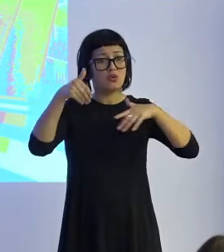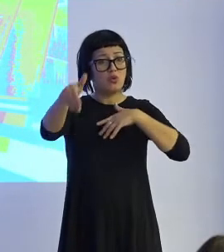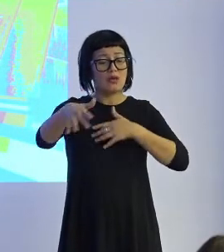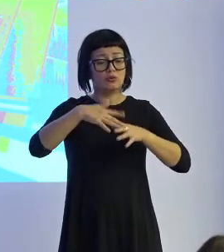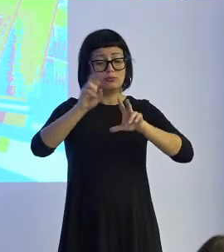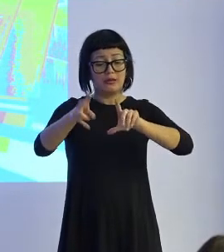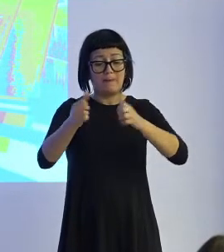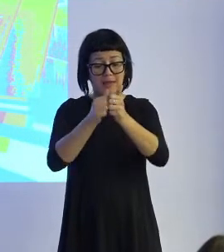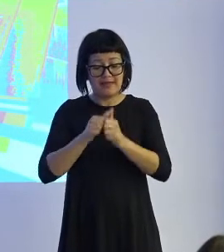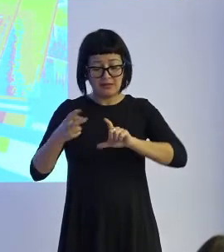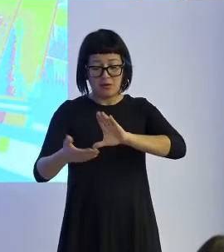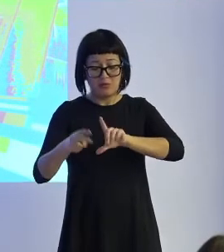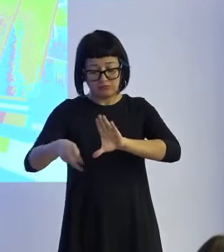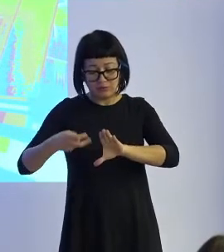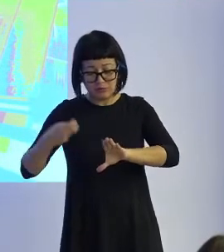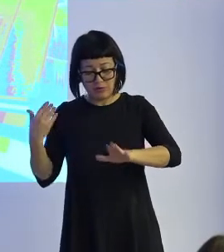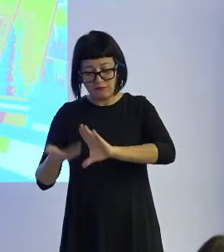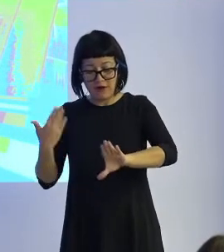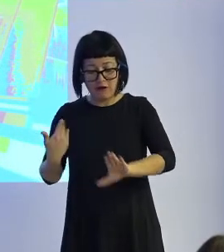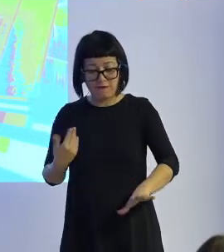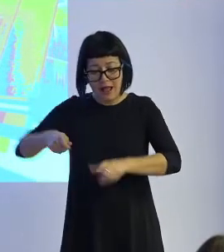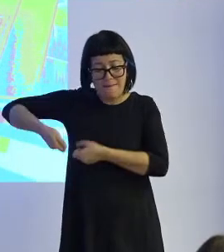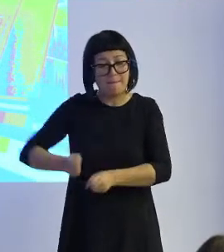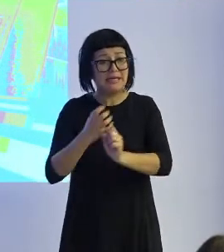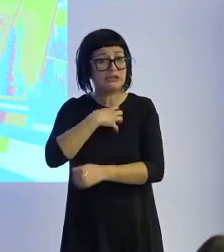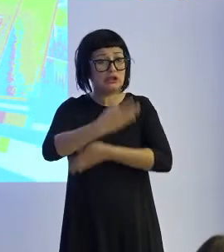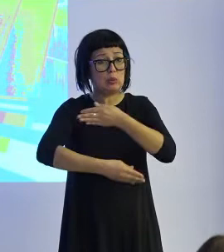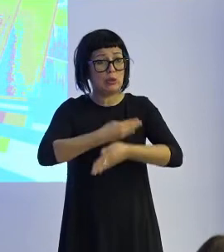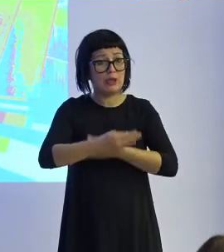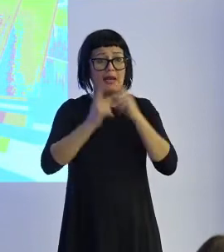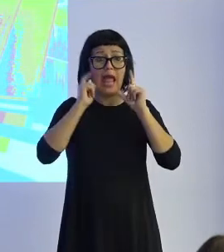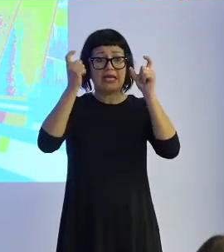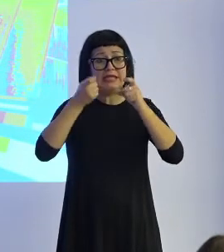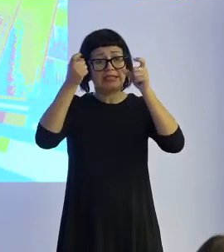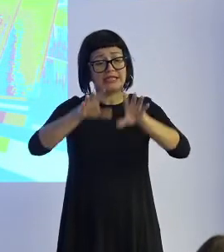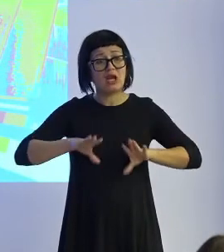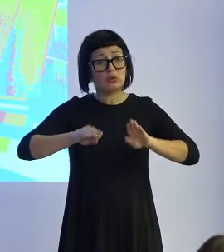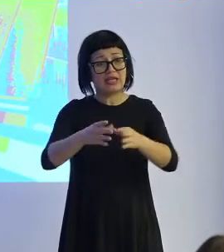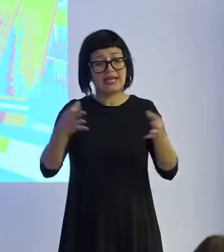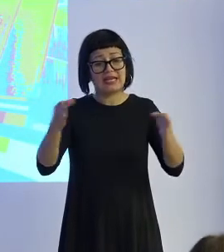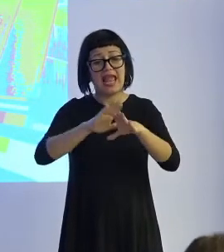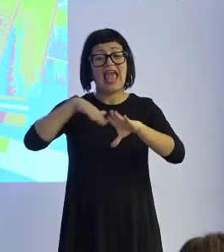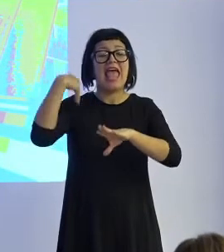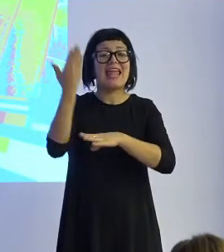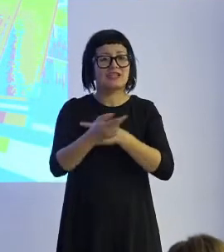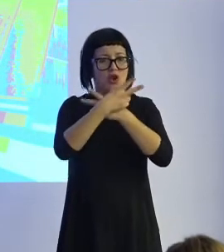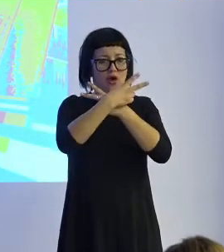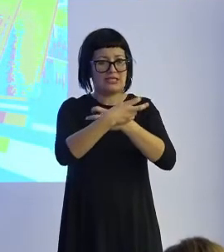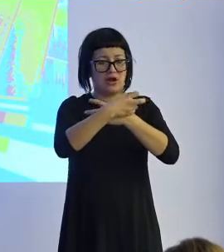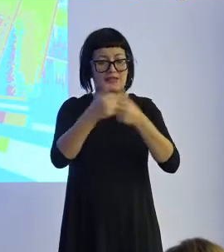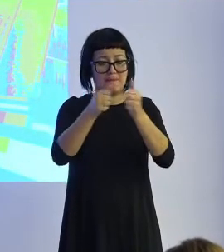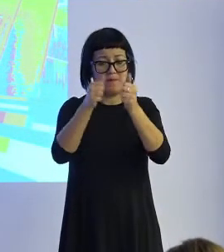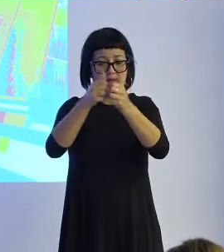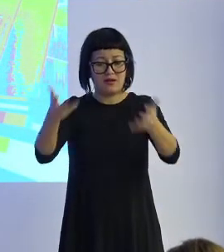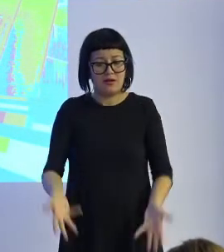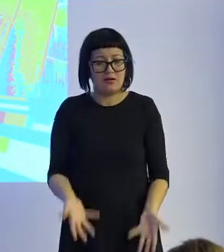los escombros no se puede acceder con palas entonces se está pensando en utilizar exoesqueletos con personas que levantan antes las